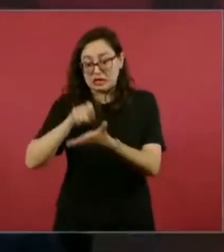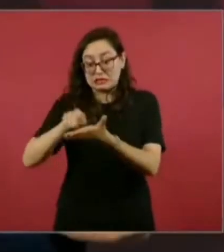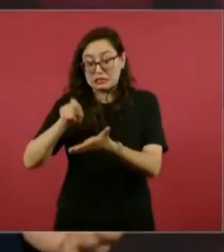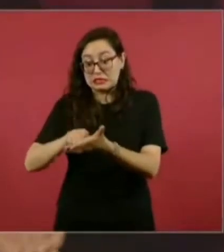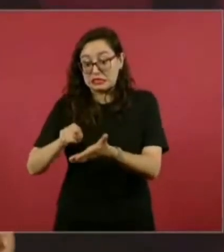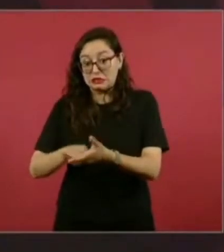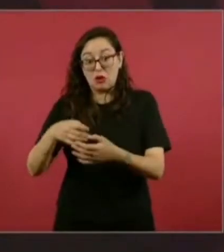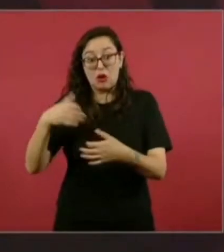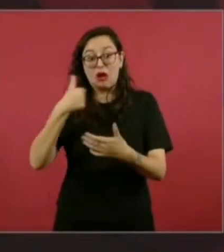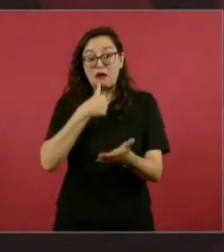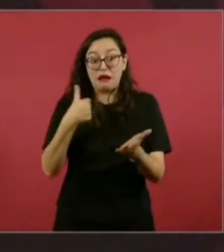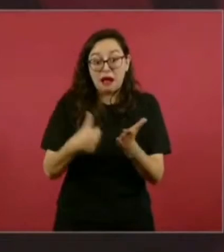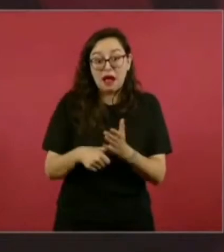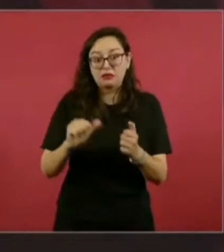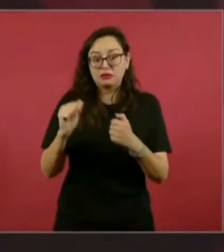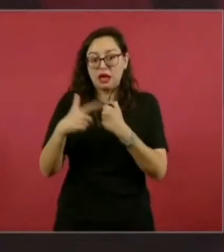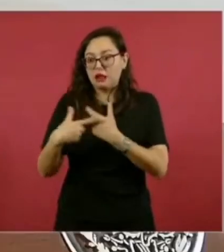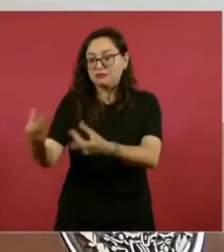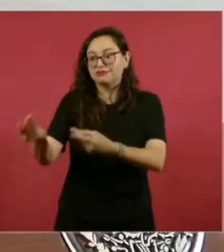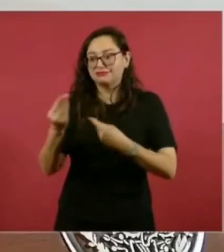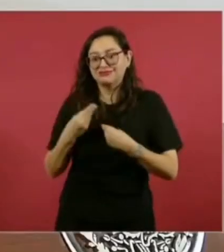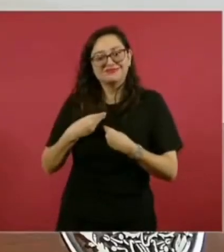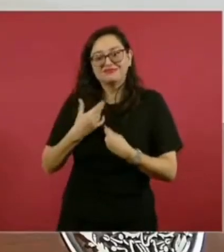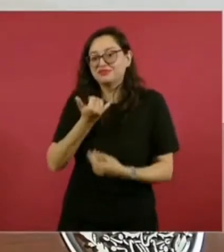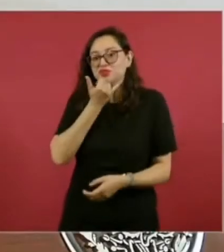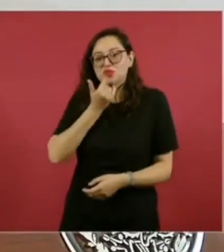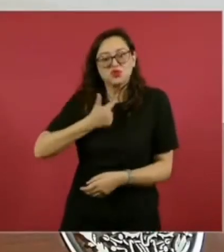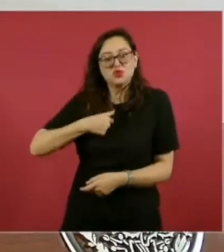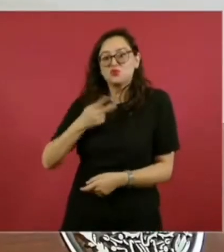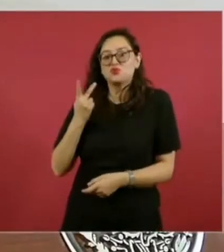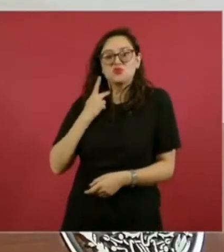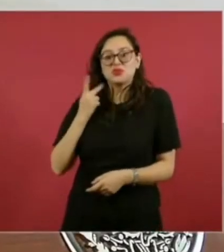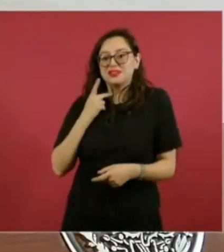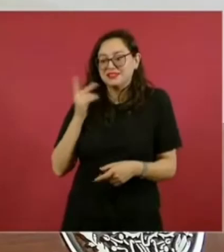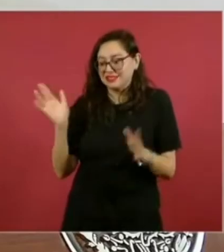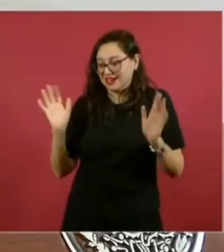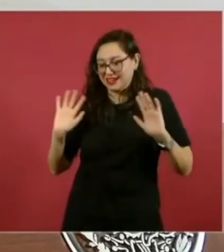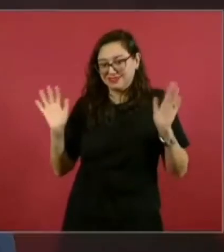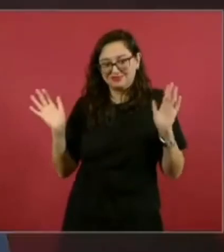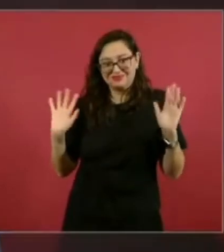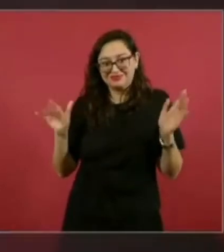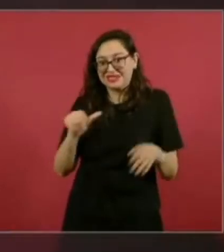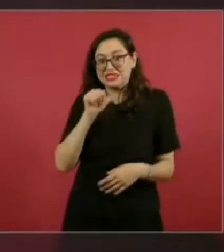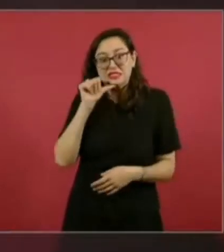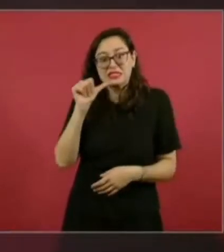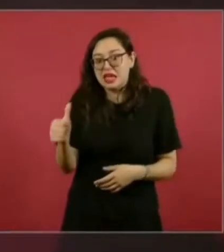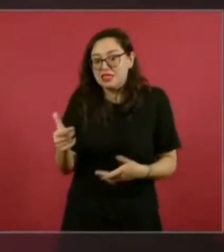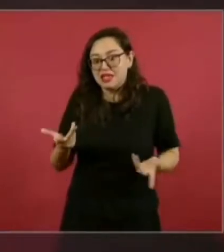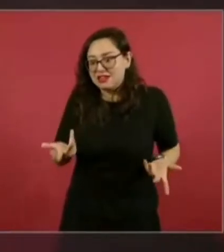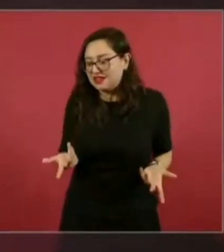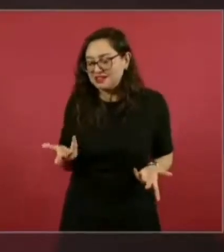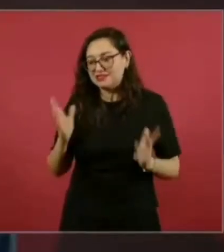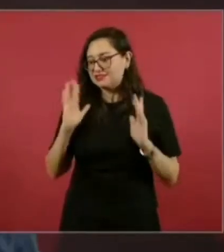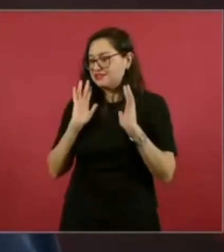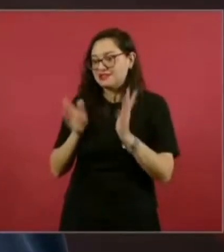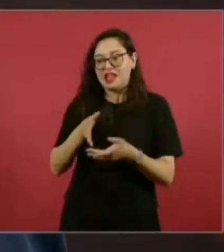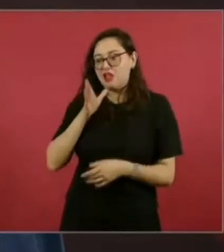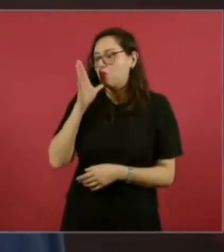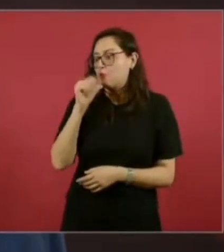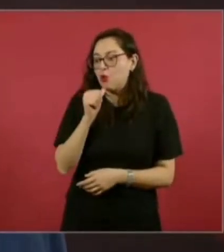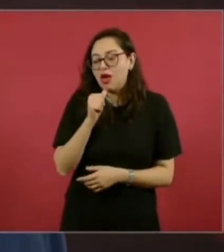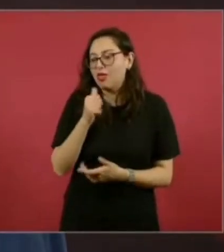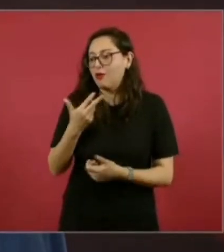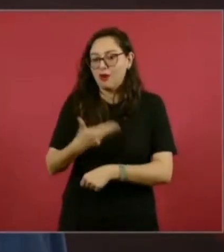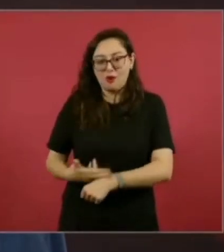voy a tener ninguna relación con ninguna autoridad,